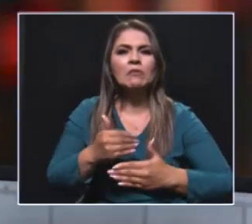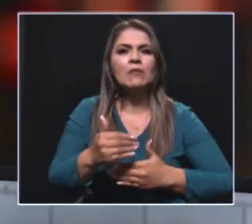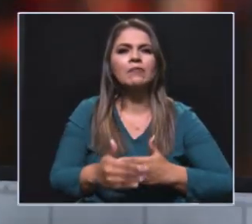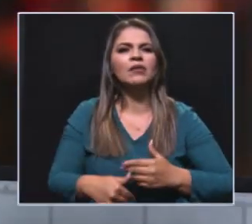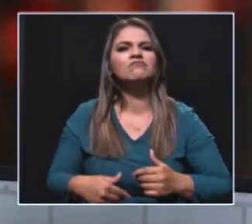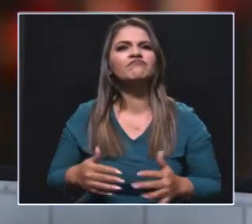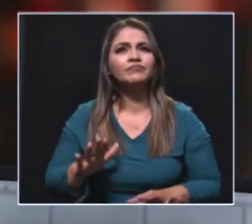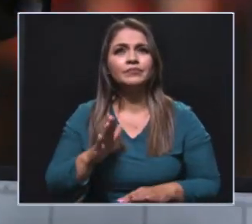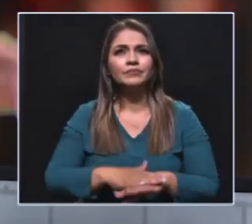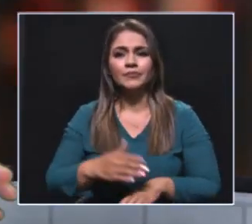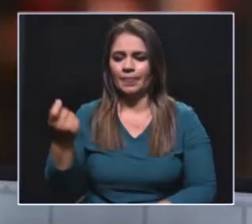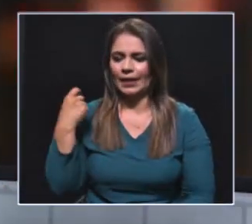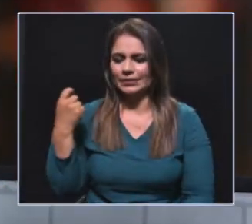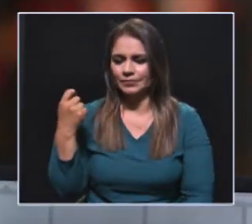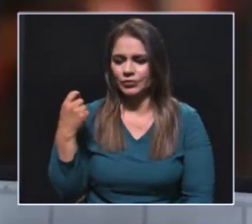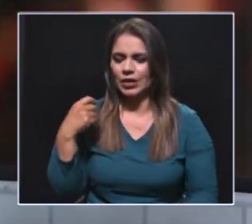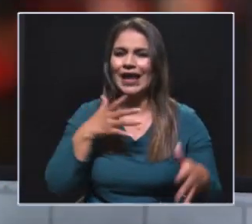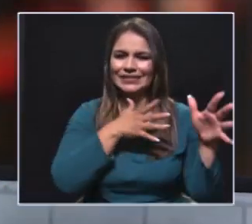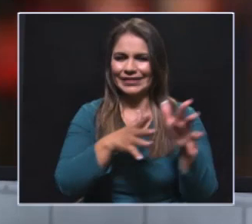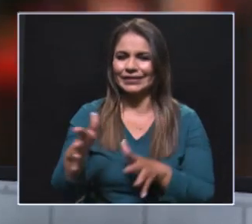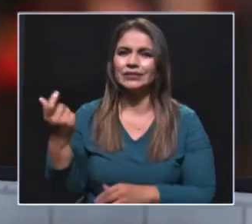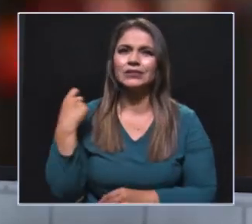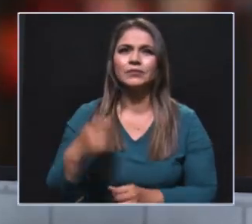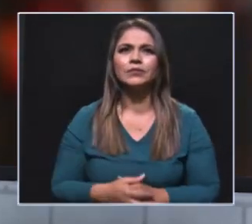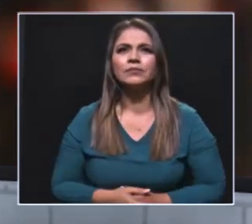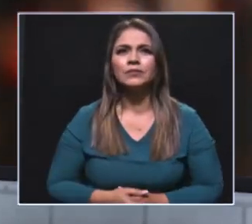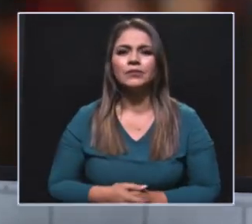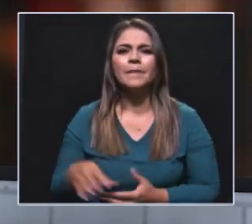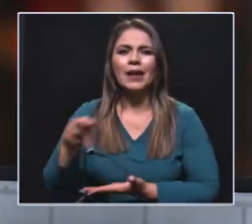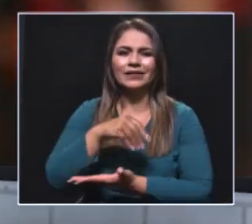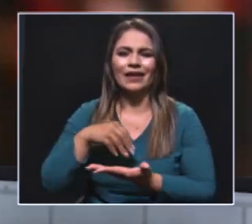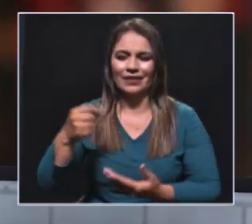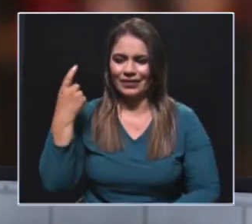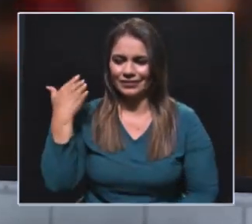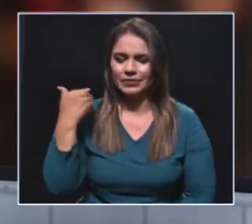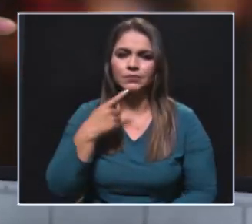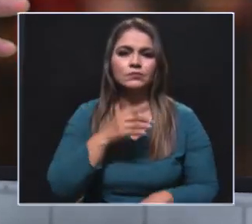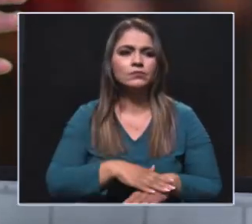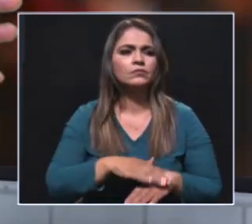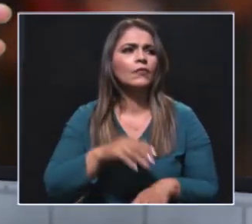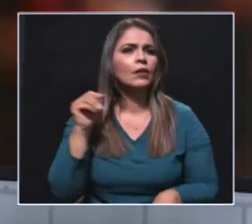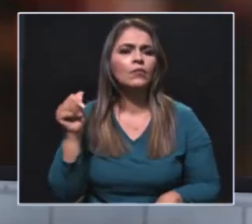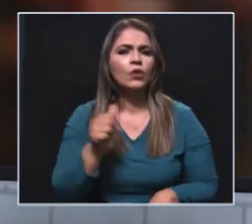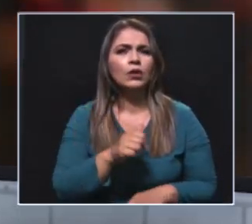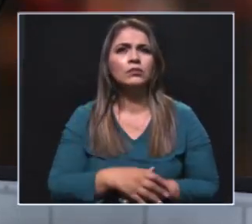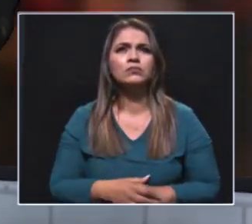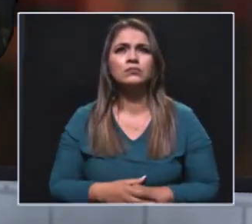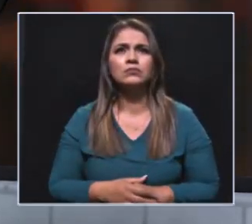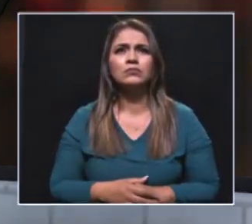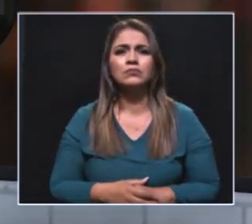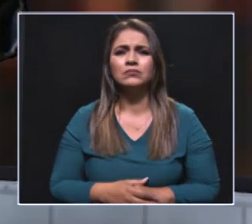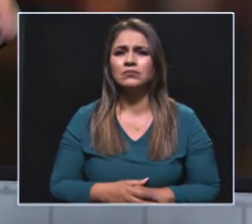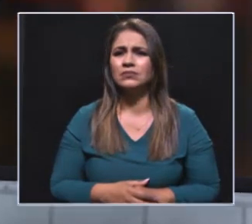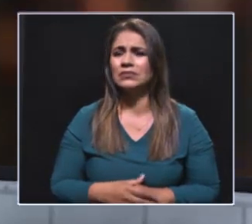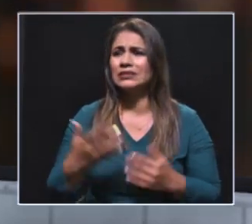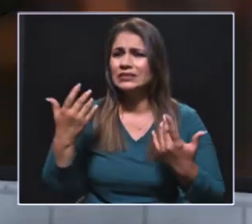reclamando al ciudadano, con lo que me encontré hace días en una capacitación que dicté en el Magdalena Medio, y era que las mujeres ya no necesitaban más el ojo y nos decían,